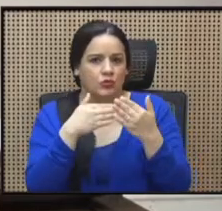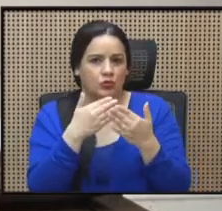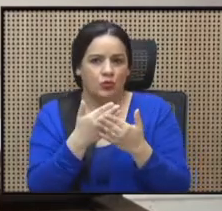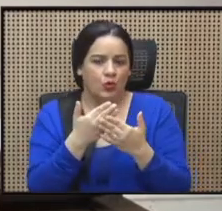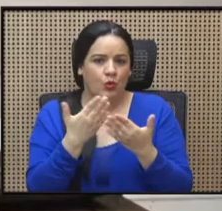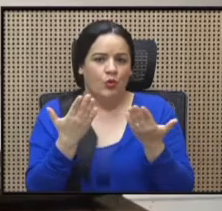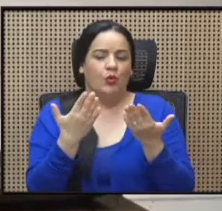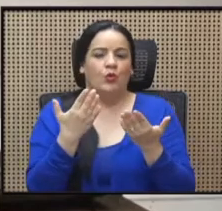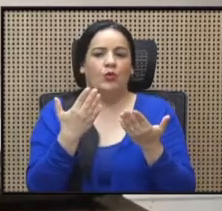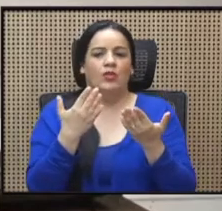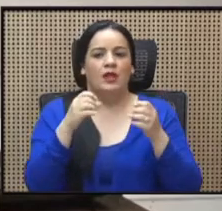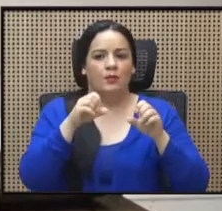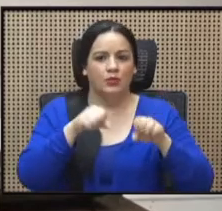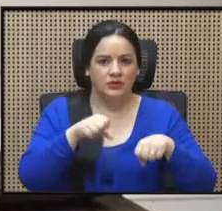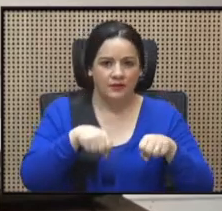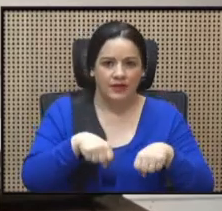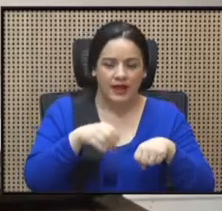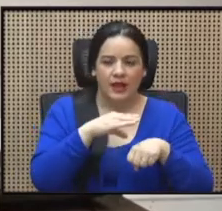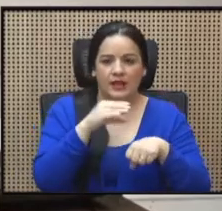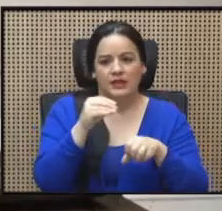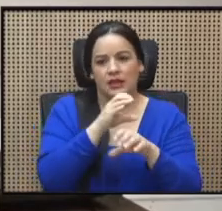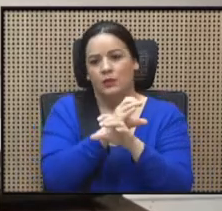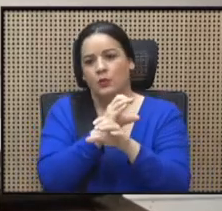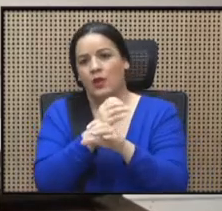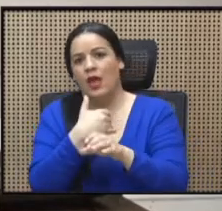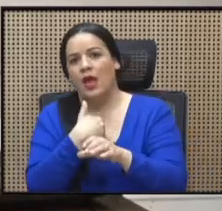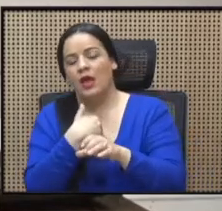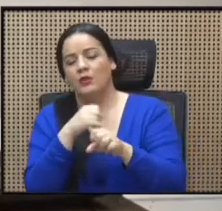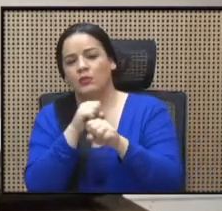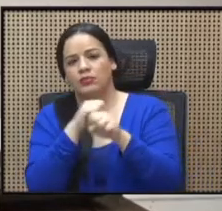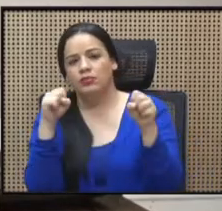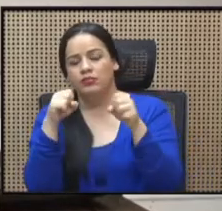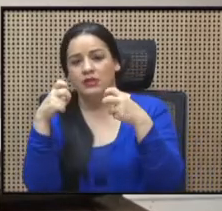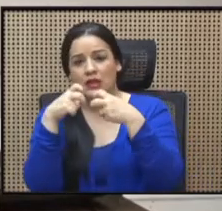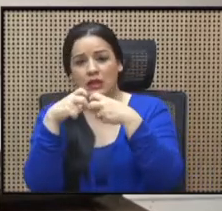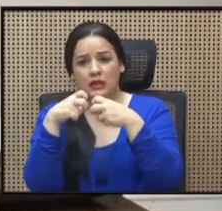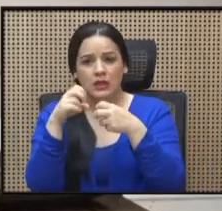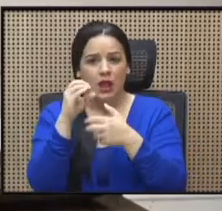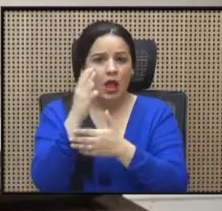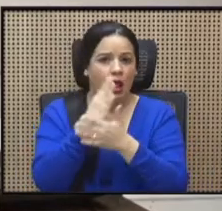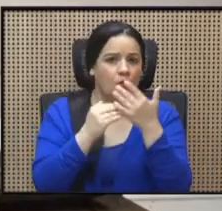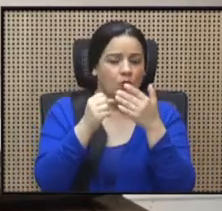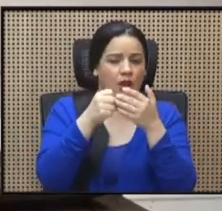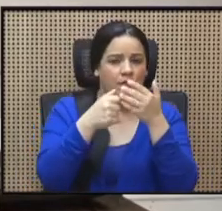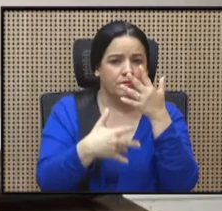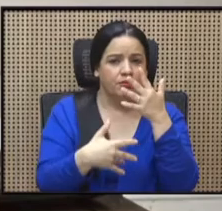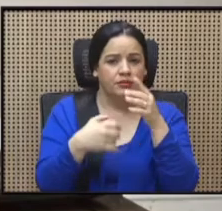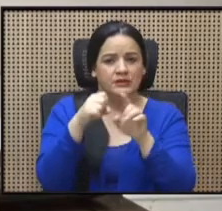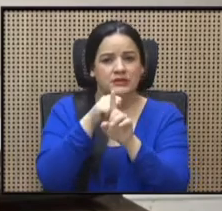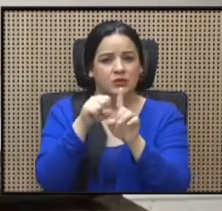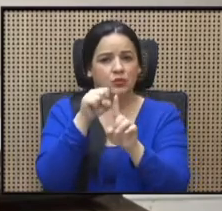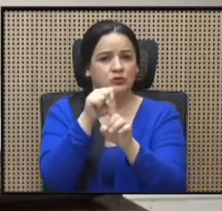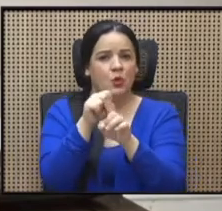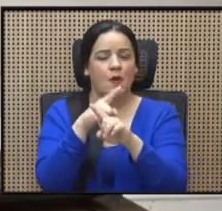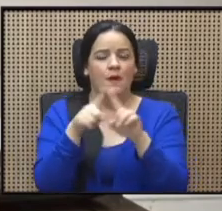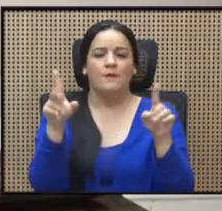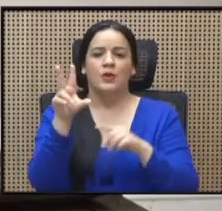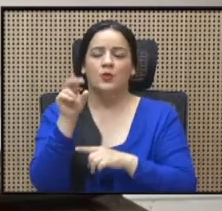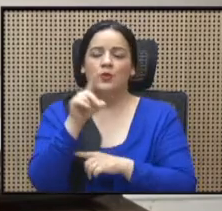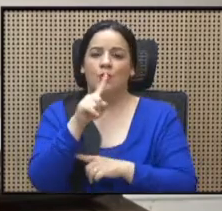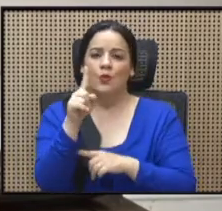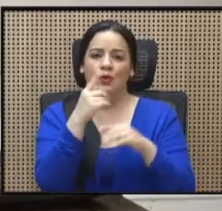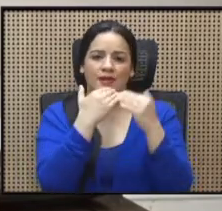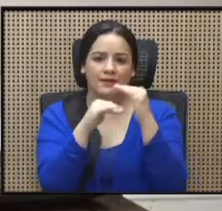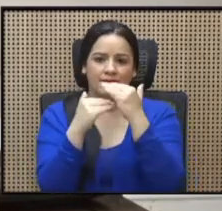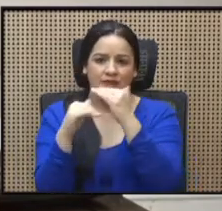si existe una descarga eléctrica o alguna otra situación, pero no limita, no